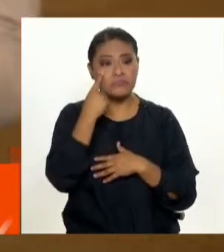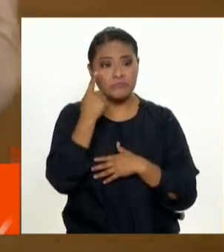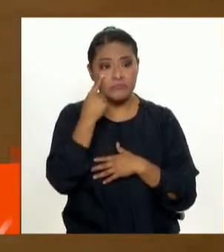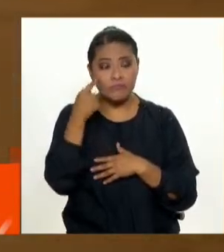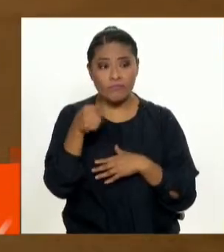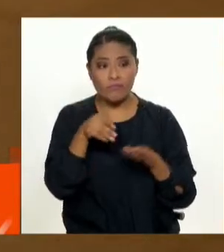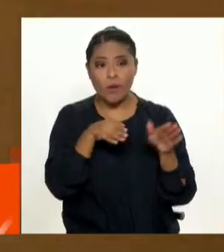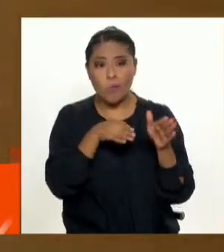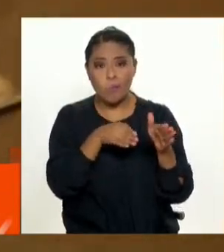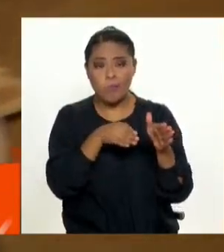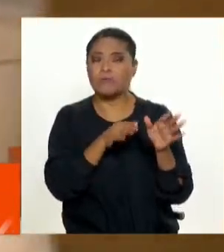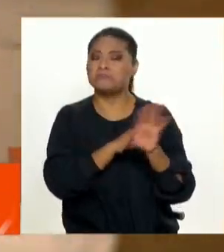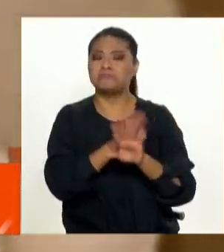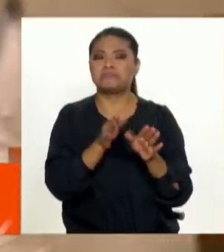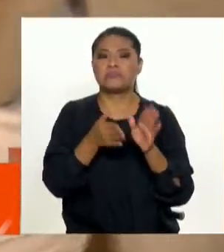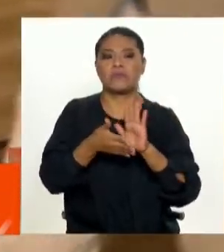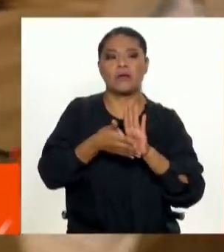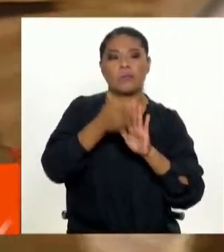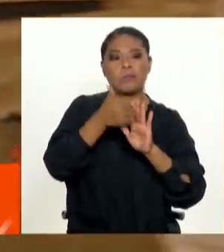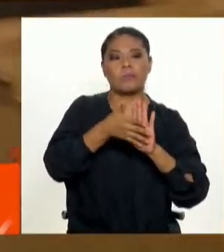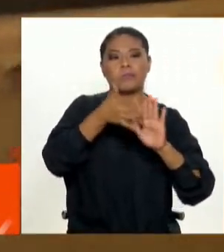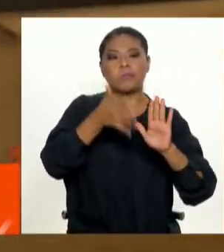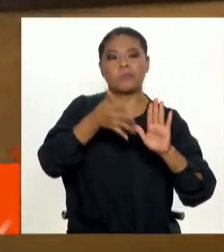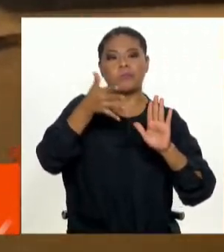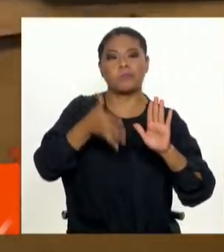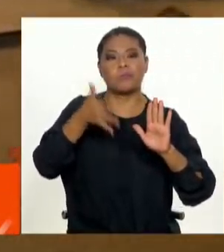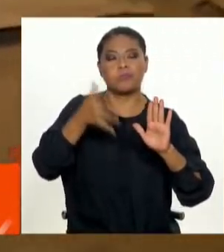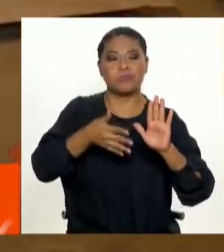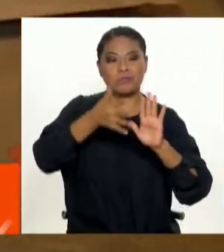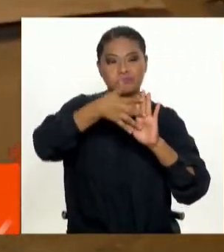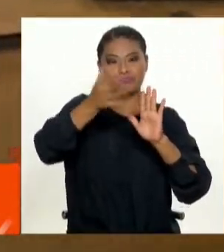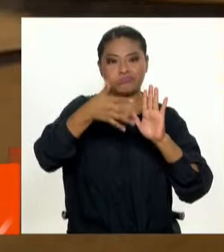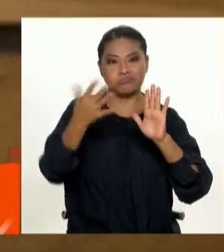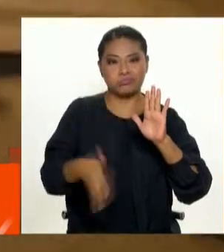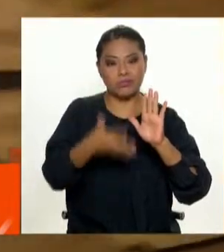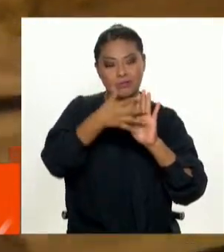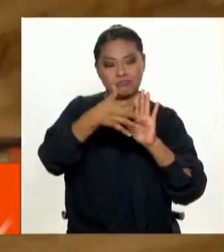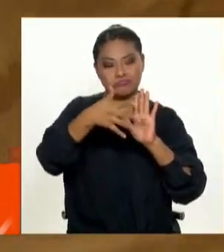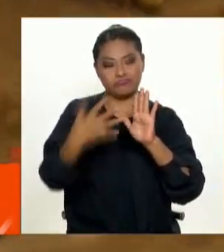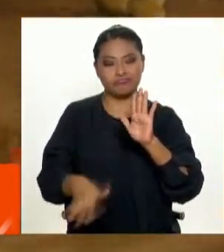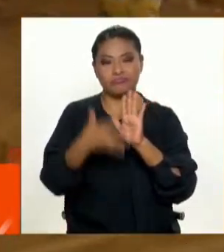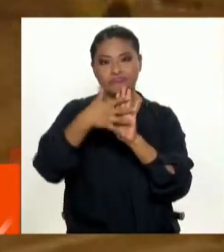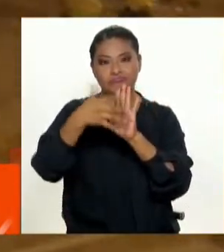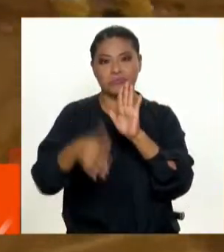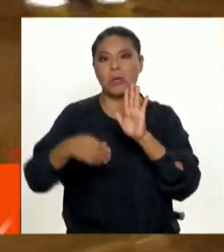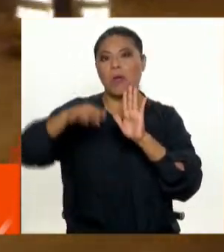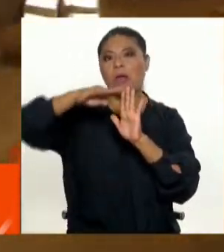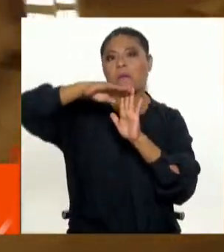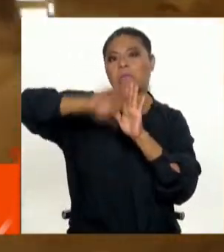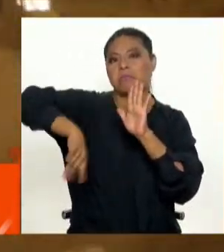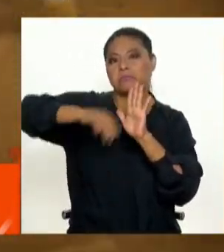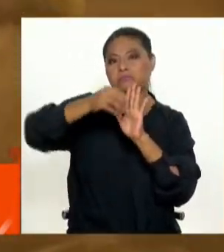uno estas planchas de latón vienen cayendo, los operarios las están retirando.